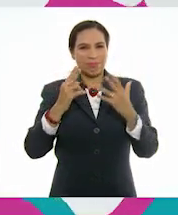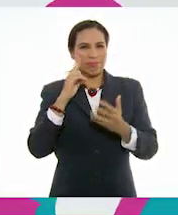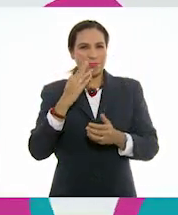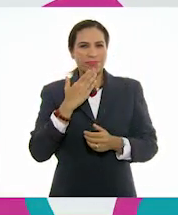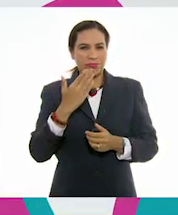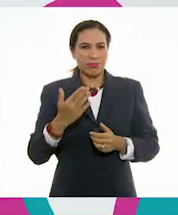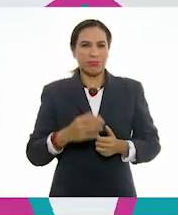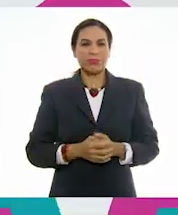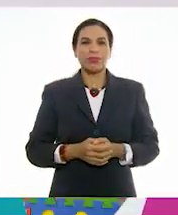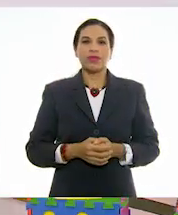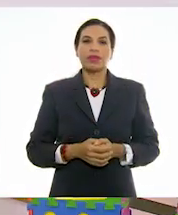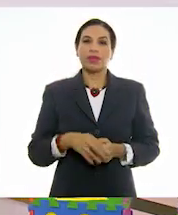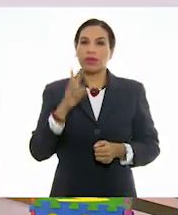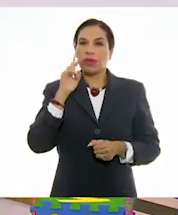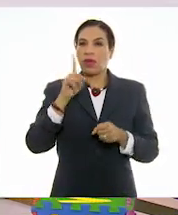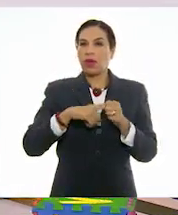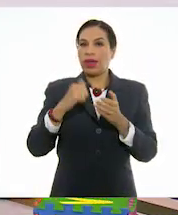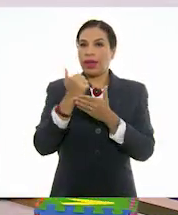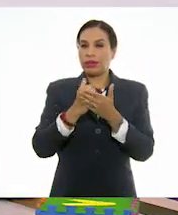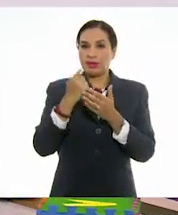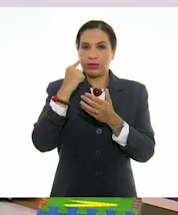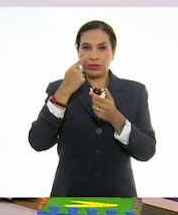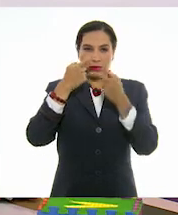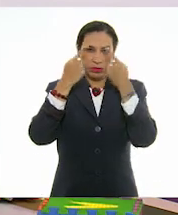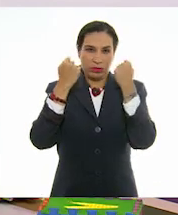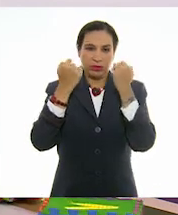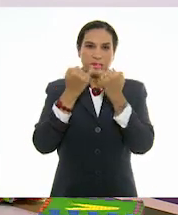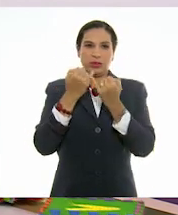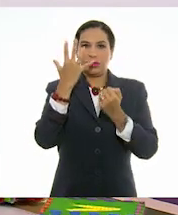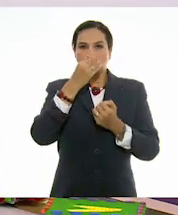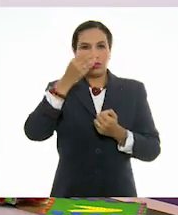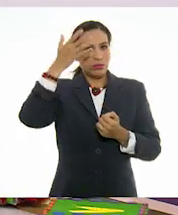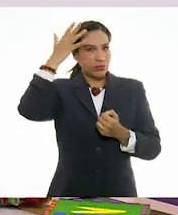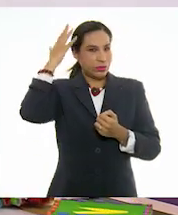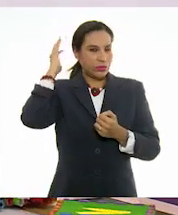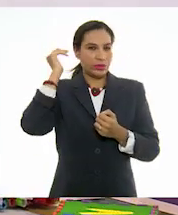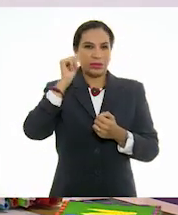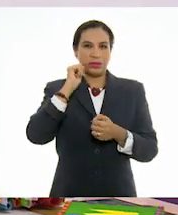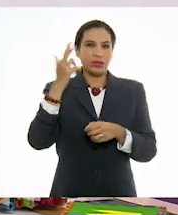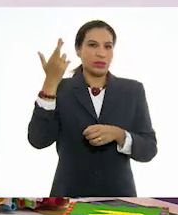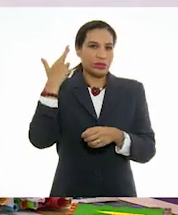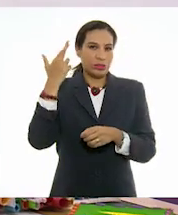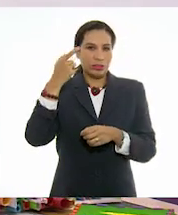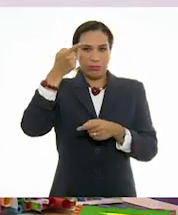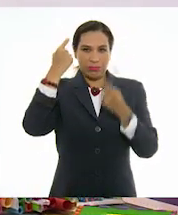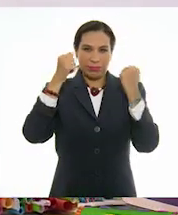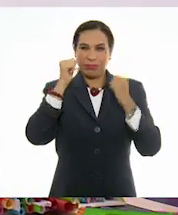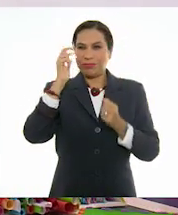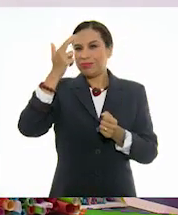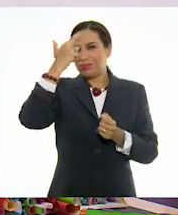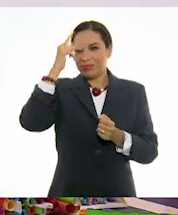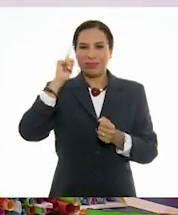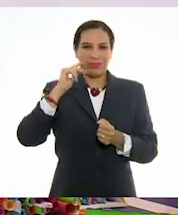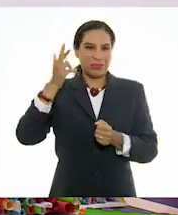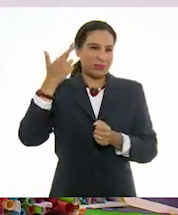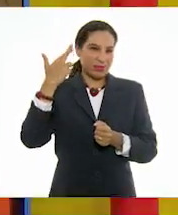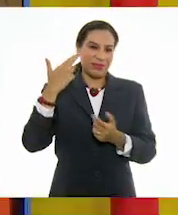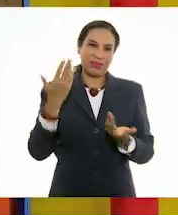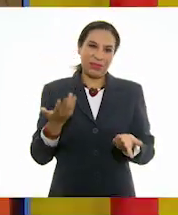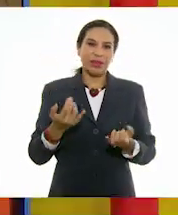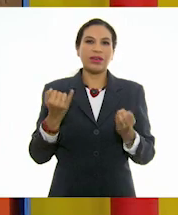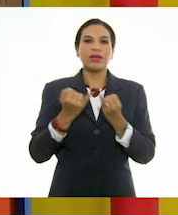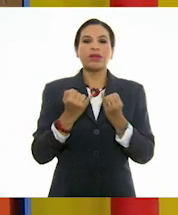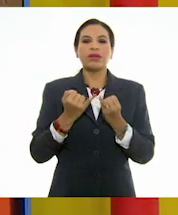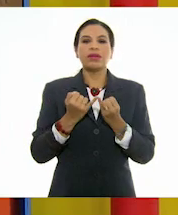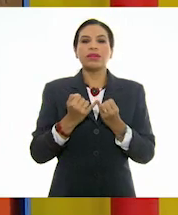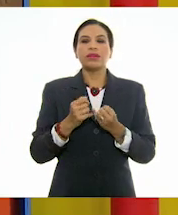con esas manchas azules se destacan y la hermosa cabellera que siempre será recordada, ¿verdad? Por supuesto, así como